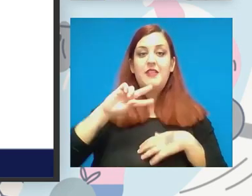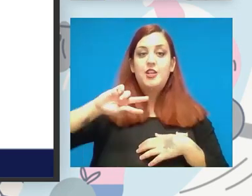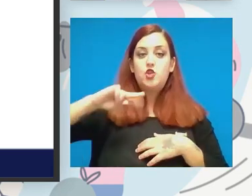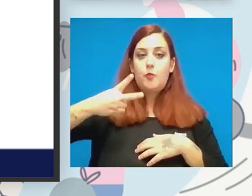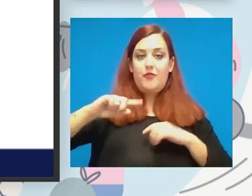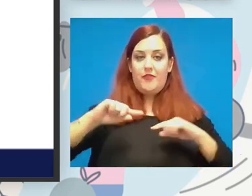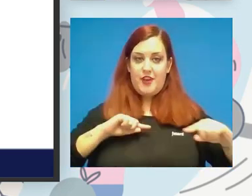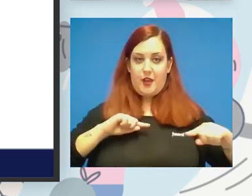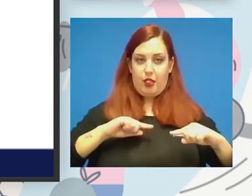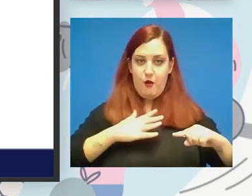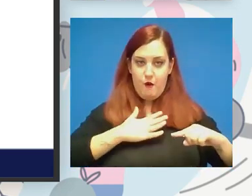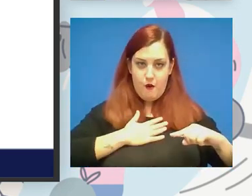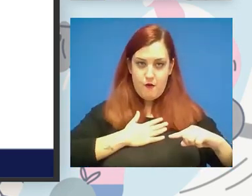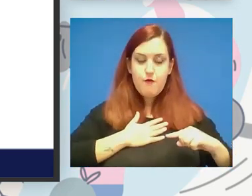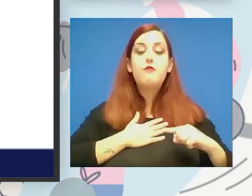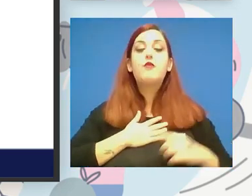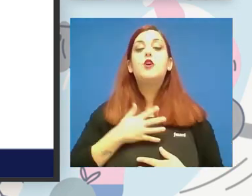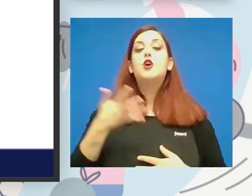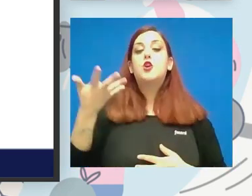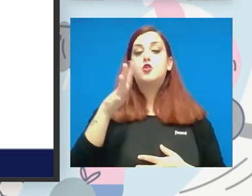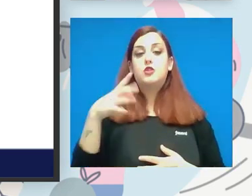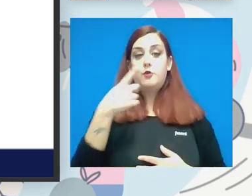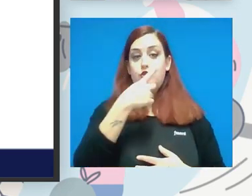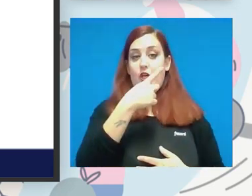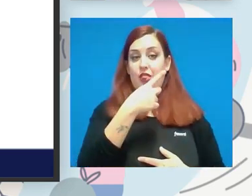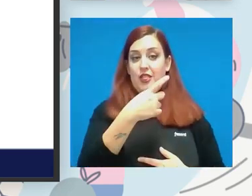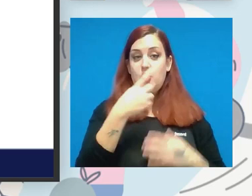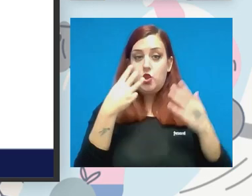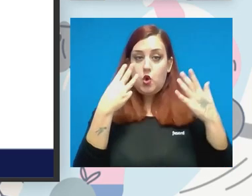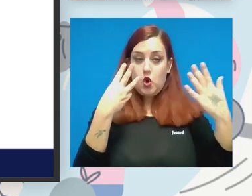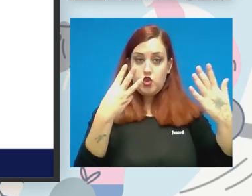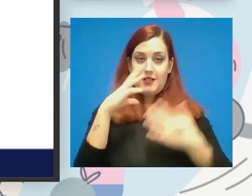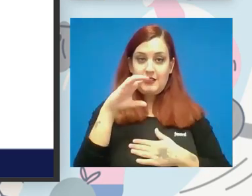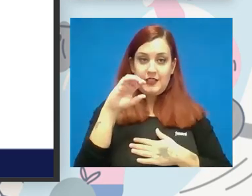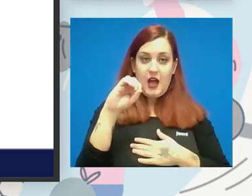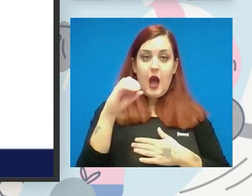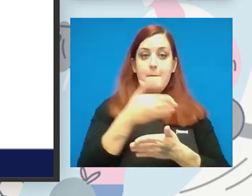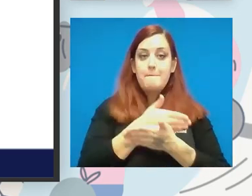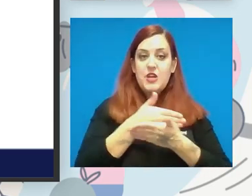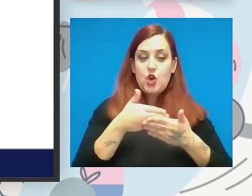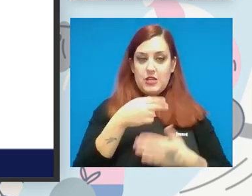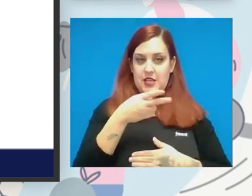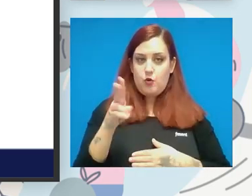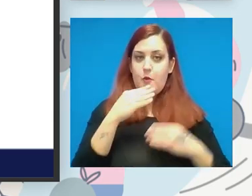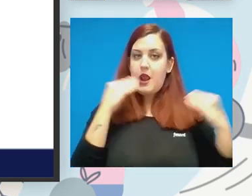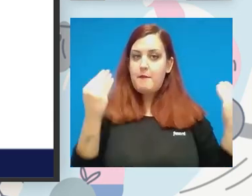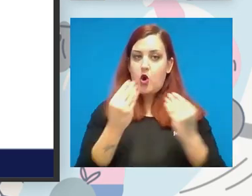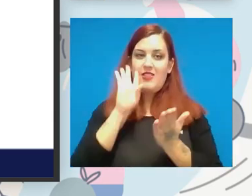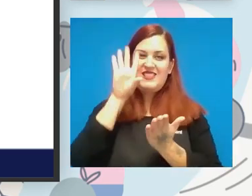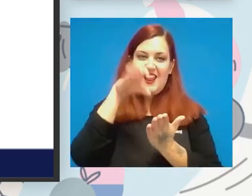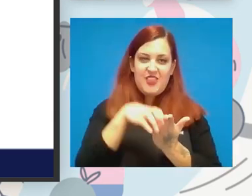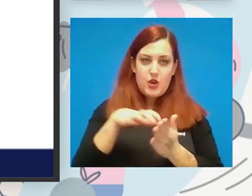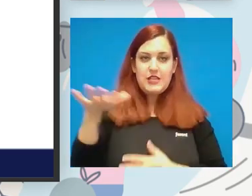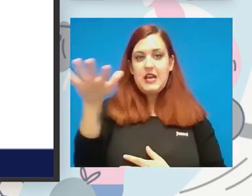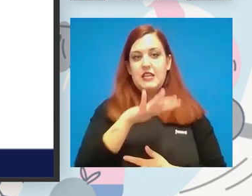nosotros tenemos más o menos 180 millones de euros para mejora de instalaciones y espacios deportivos y el